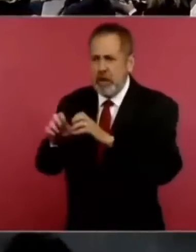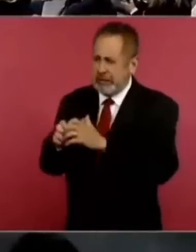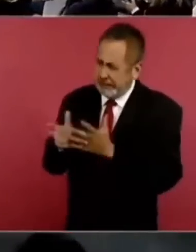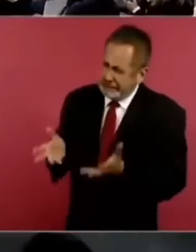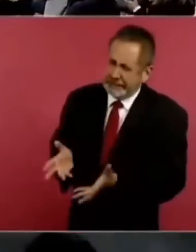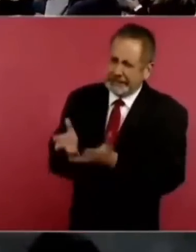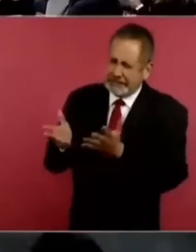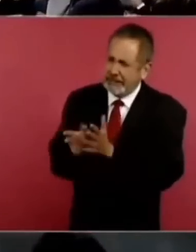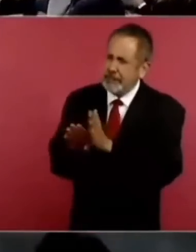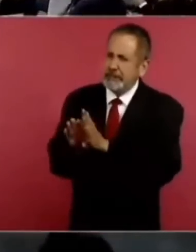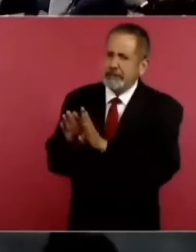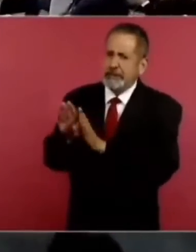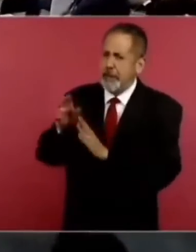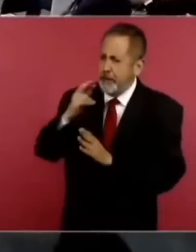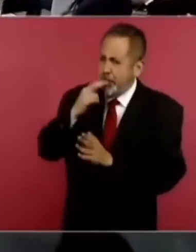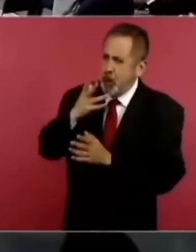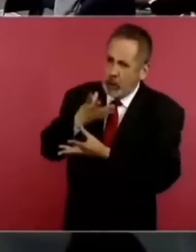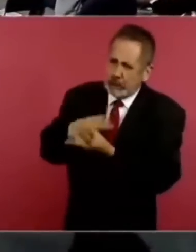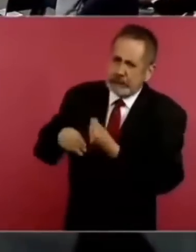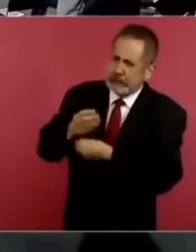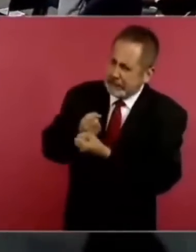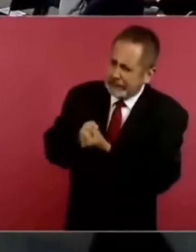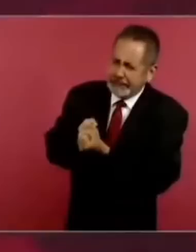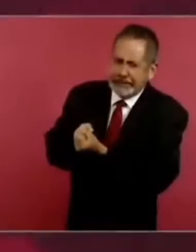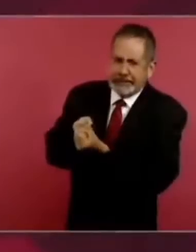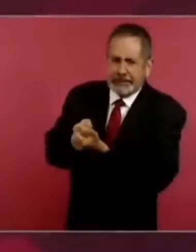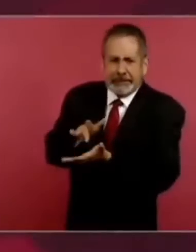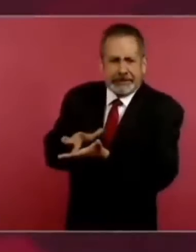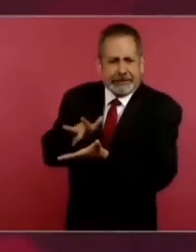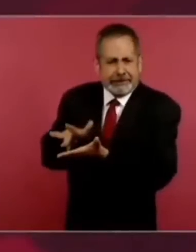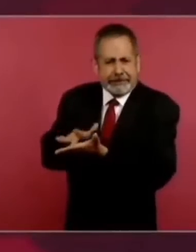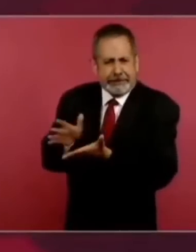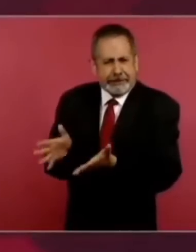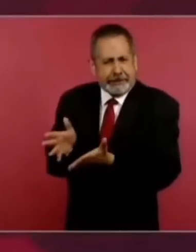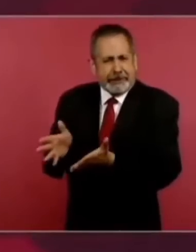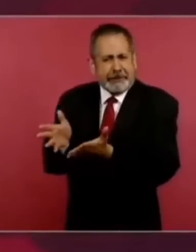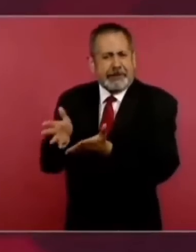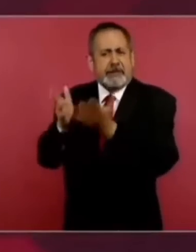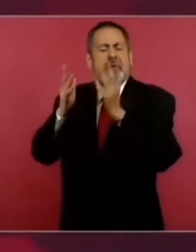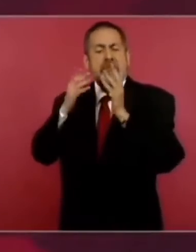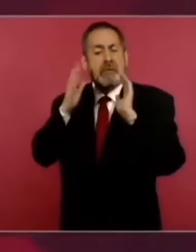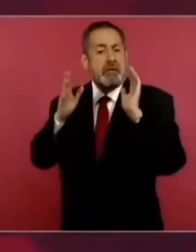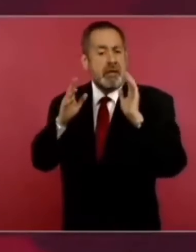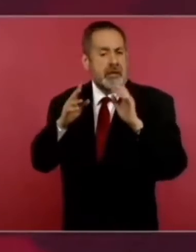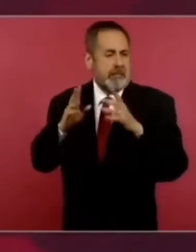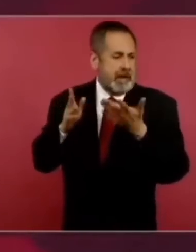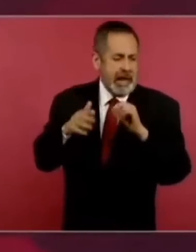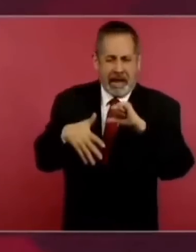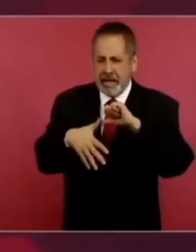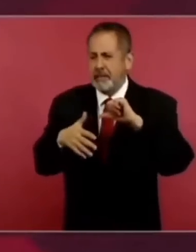pueblos, de los países de América Latina, del Caribe y del mundo.